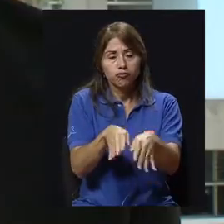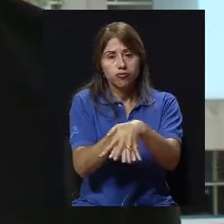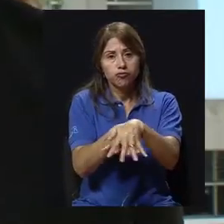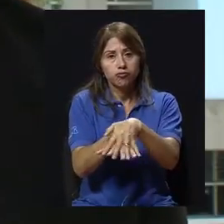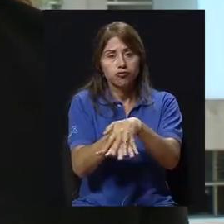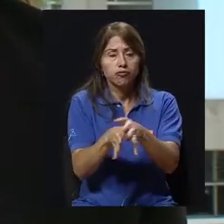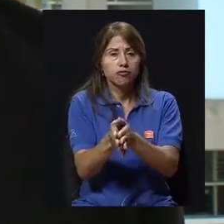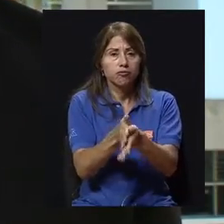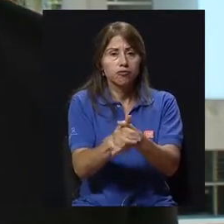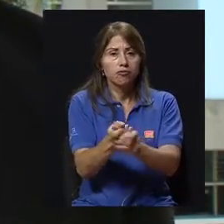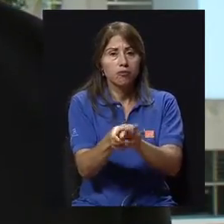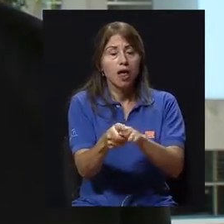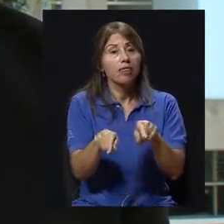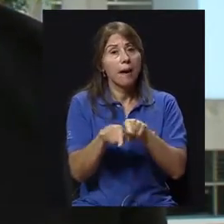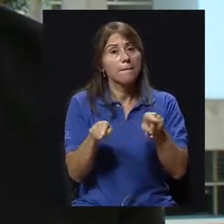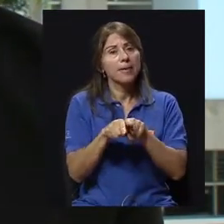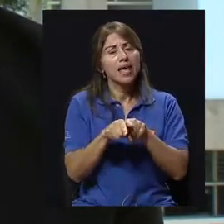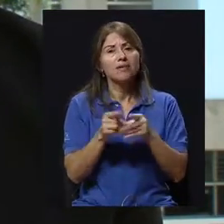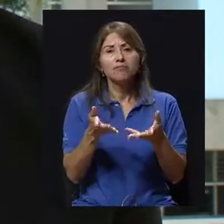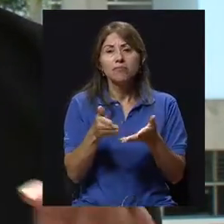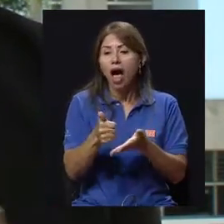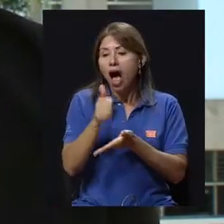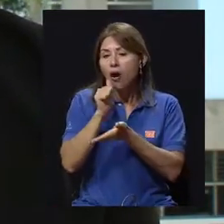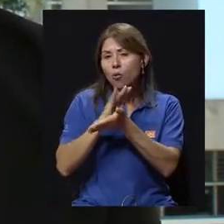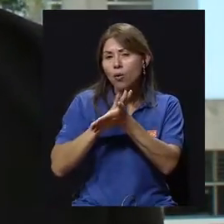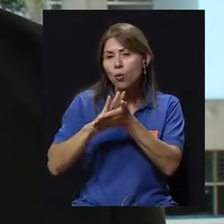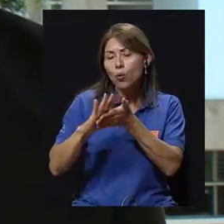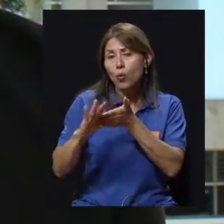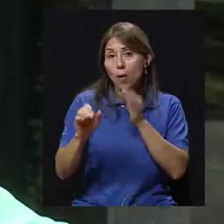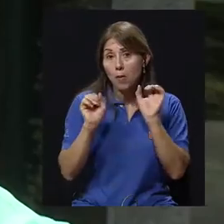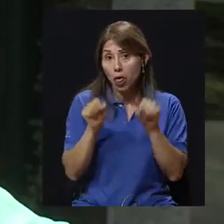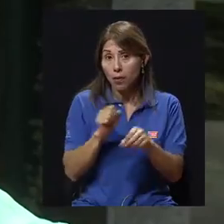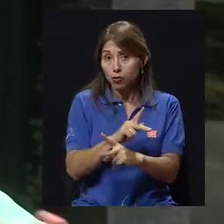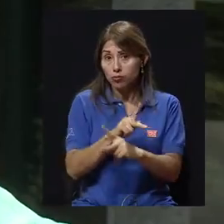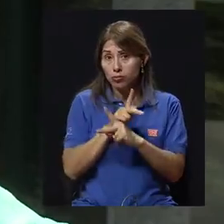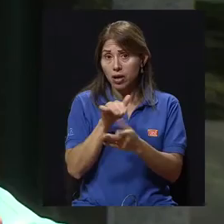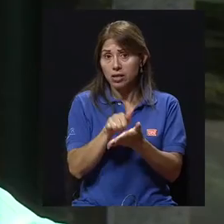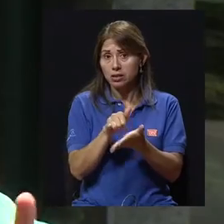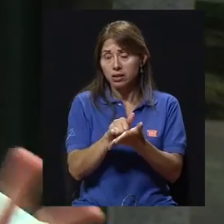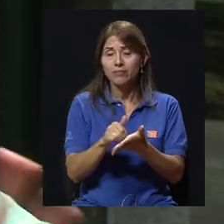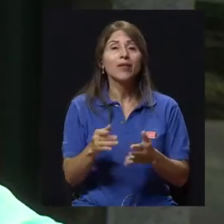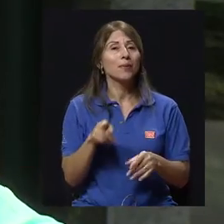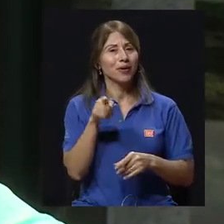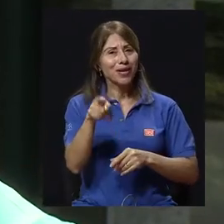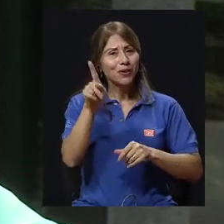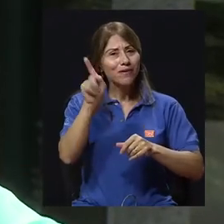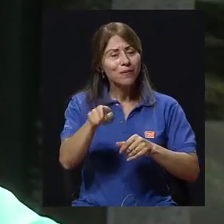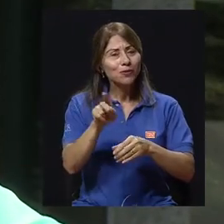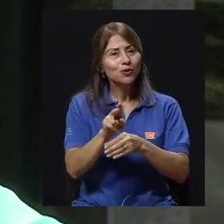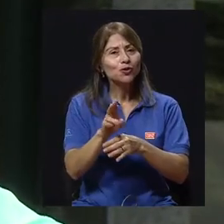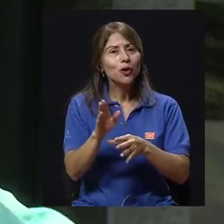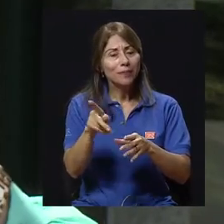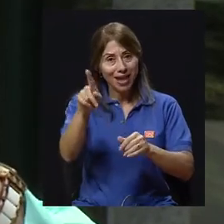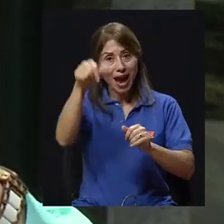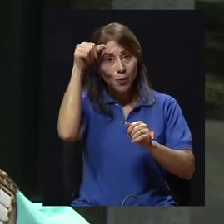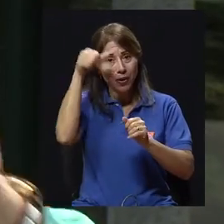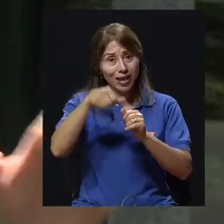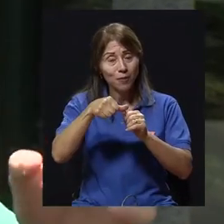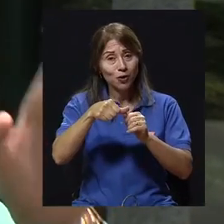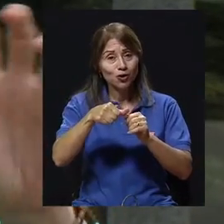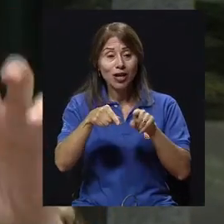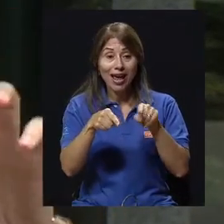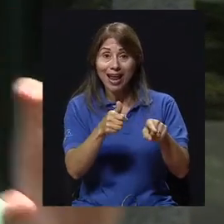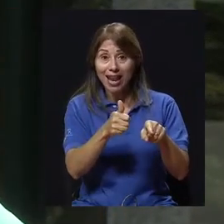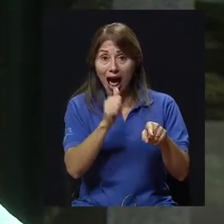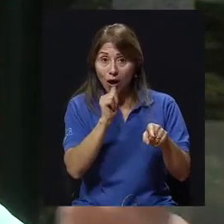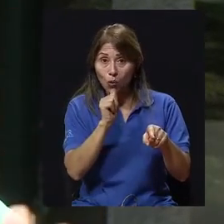agua, ¿otras medidas que podríamos utilizar? Esto lo podemos utilizar cuando tenemos, digamos, acordemos que el agua es el que, en el